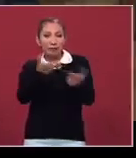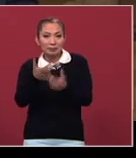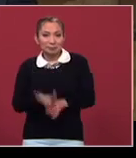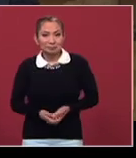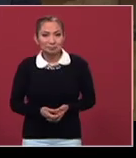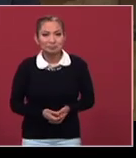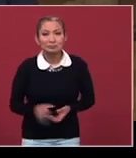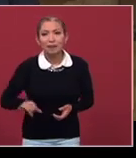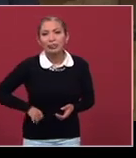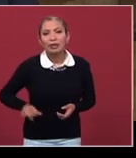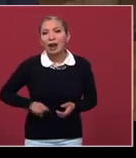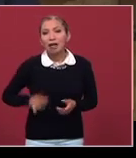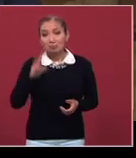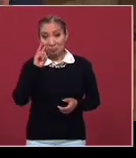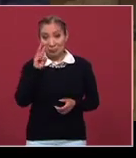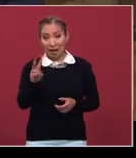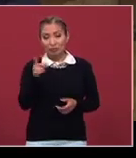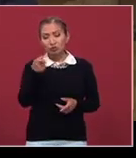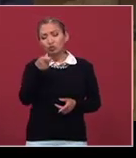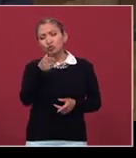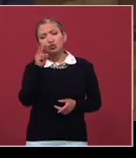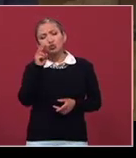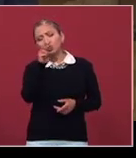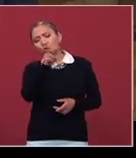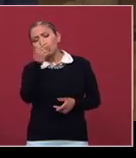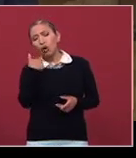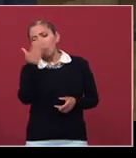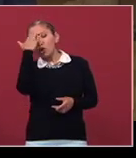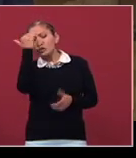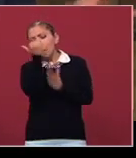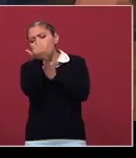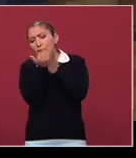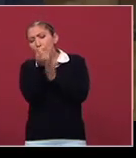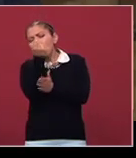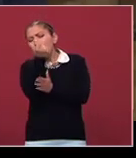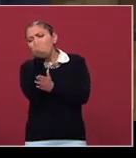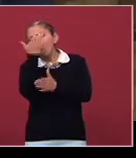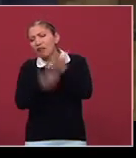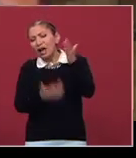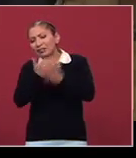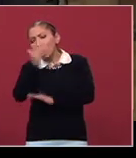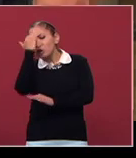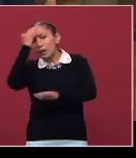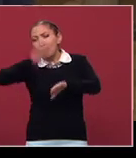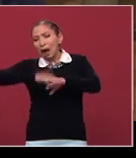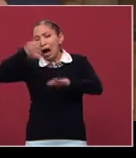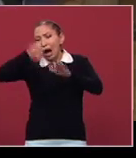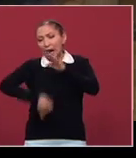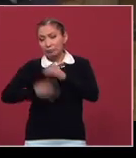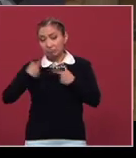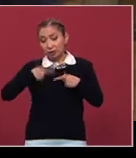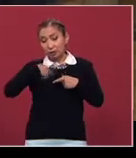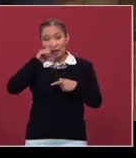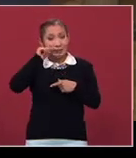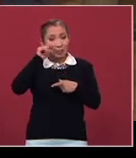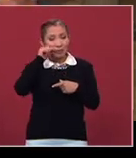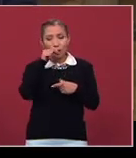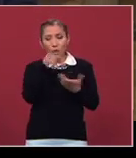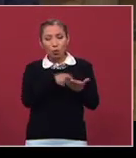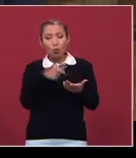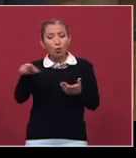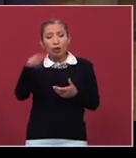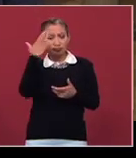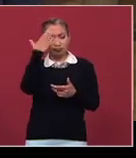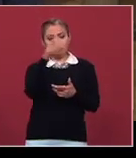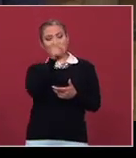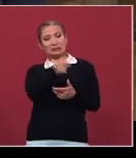interesante, ¿qué rasgos, digamos, has visto que se conocen menos? Como decía Gabriela, esos personajes, luego hay una zona totalmente